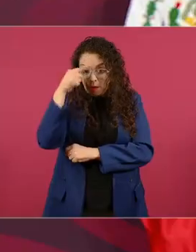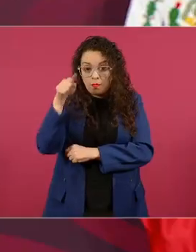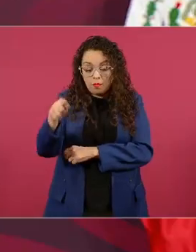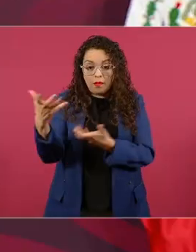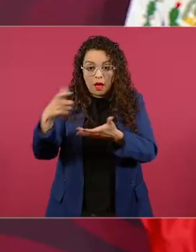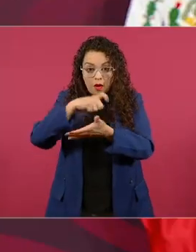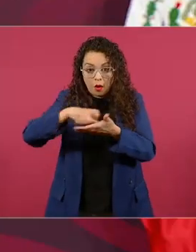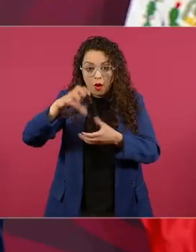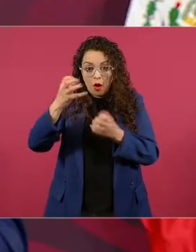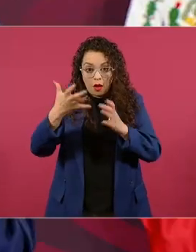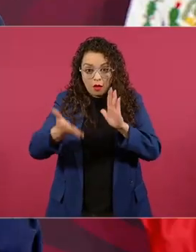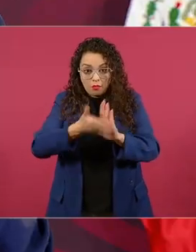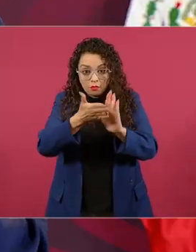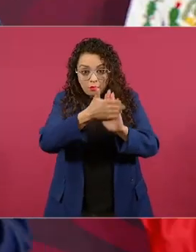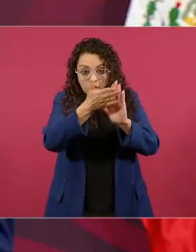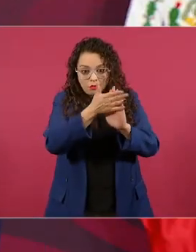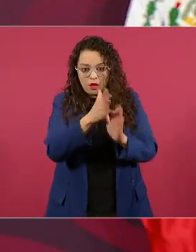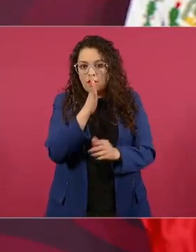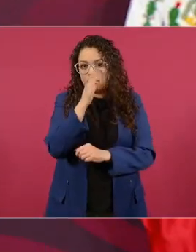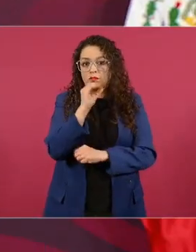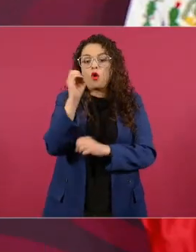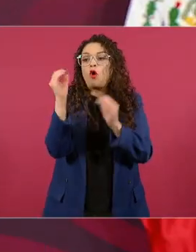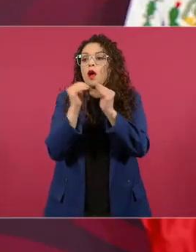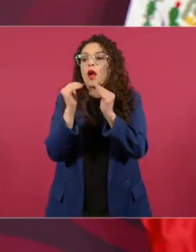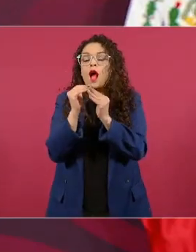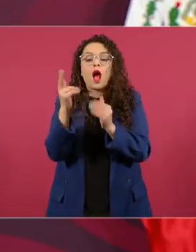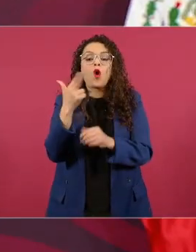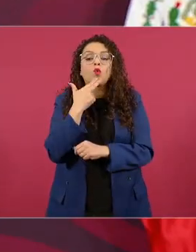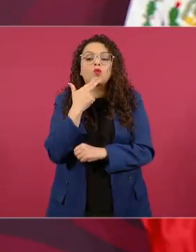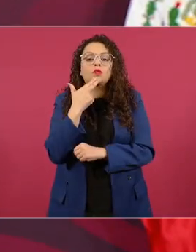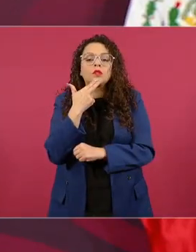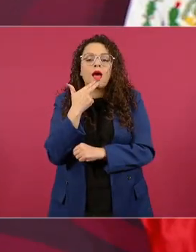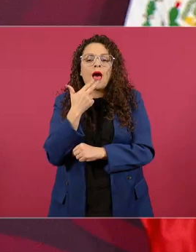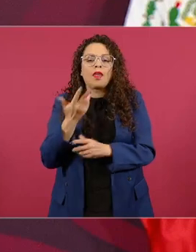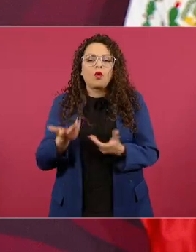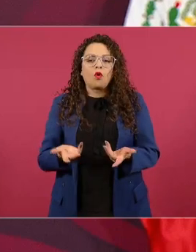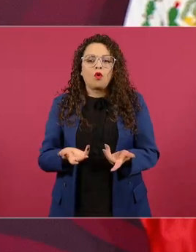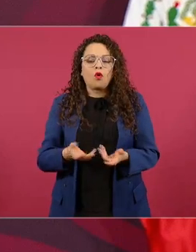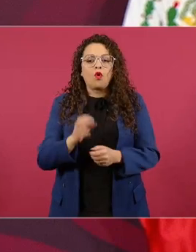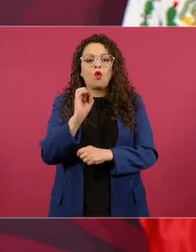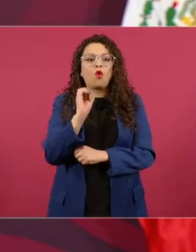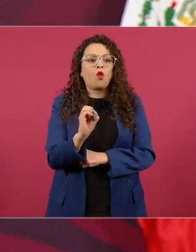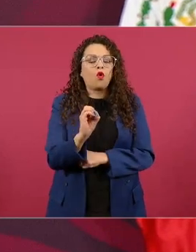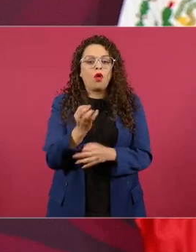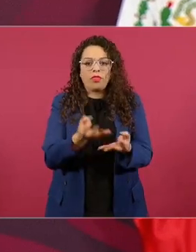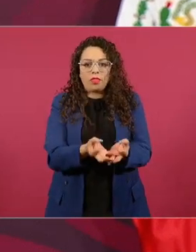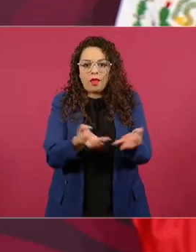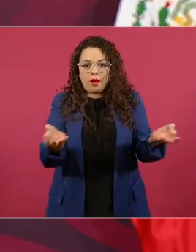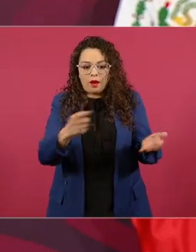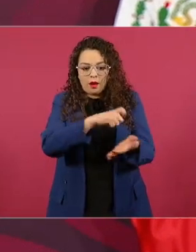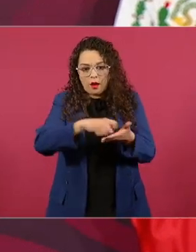o para comprar una casa usada o para comprar un terreno ahora sí